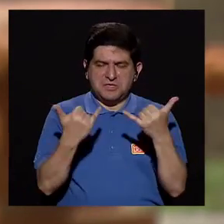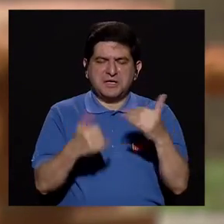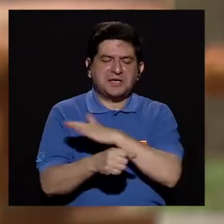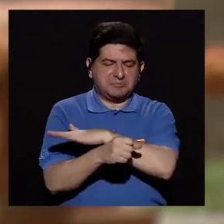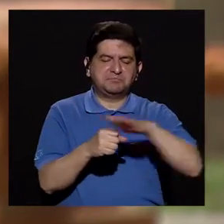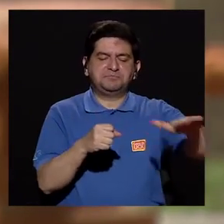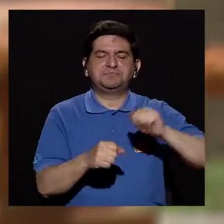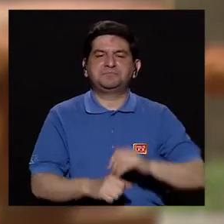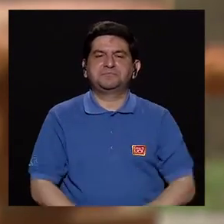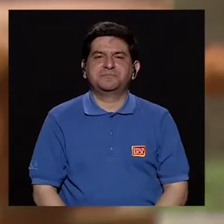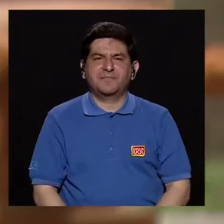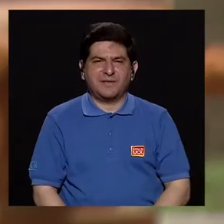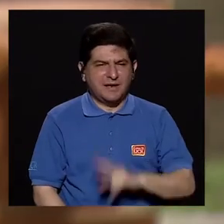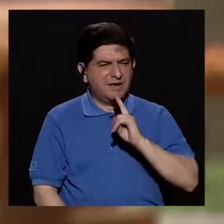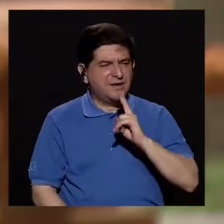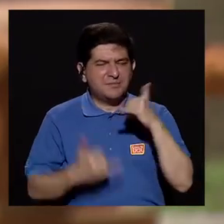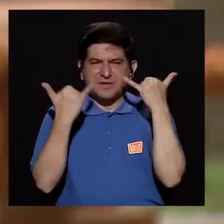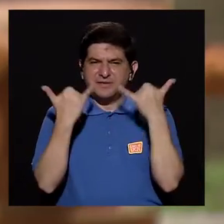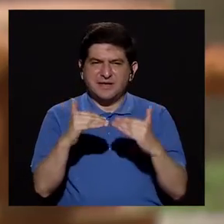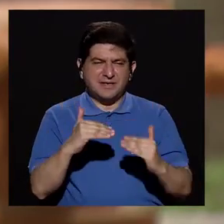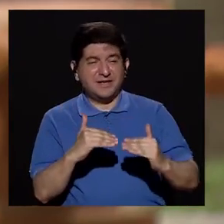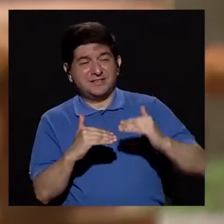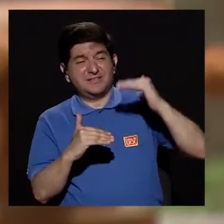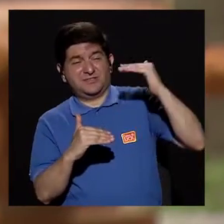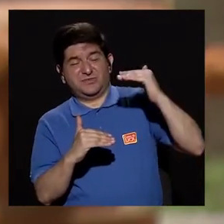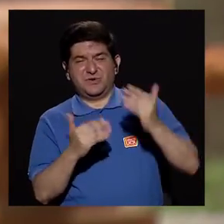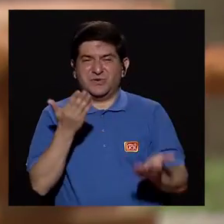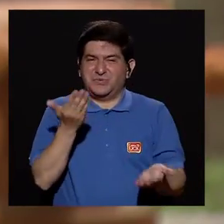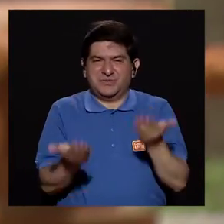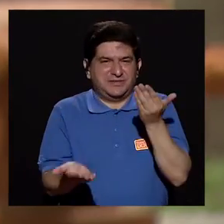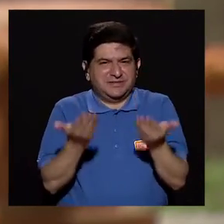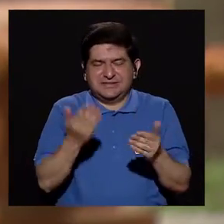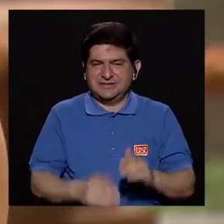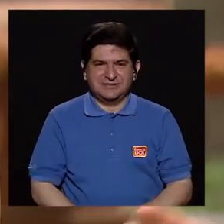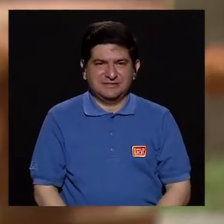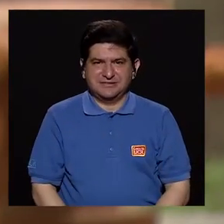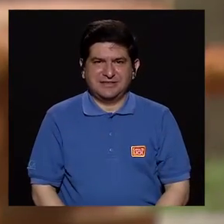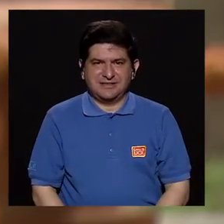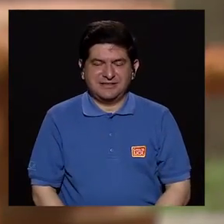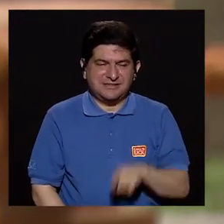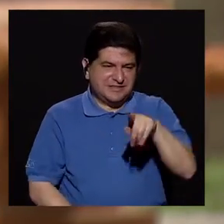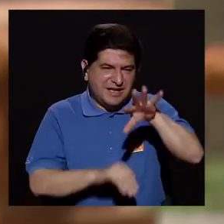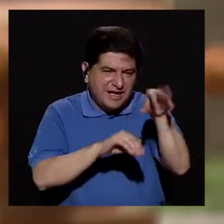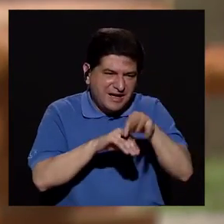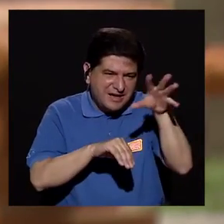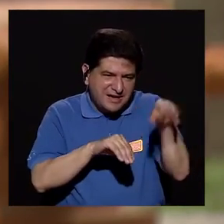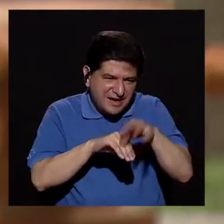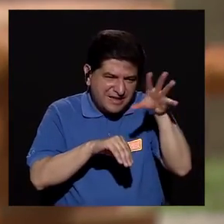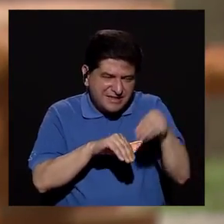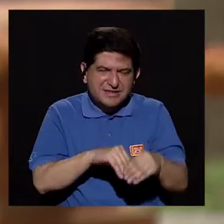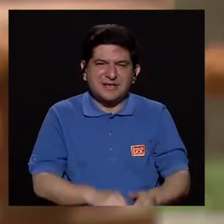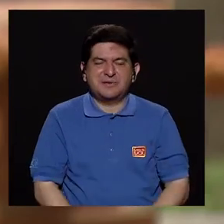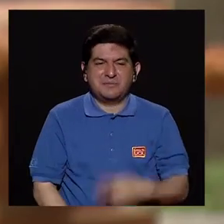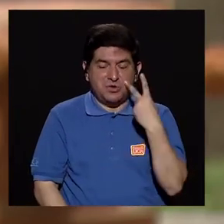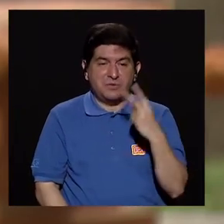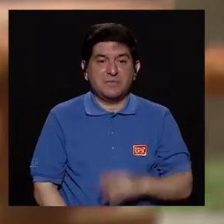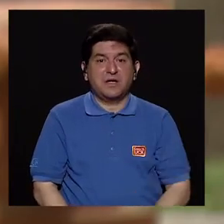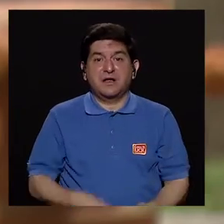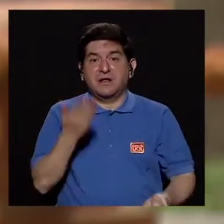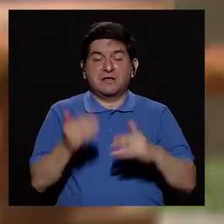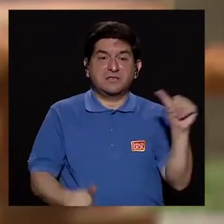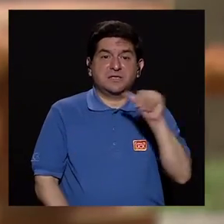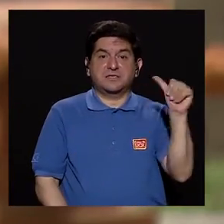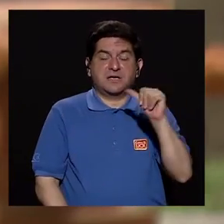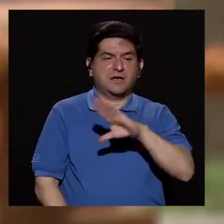Sí, en realidad ya más que eso, los aditivos que le ponen más bien vemos más reacciones